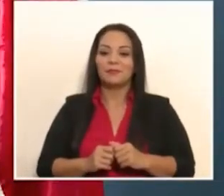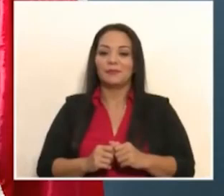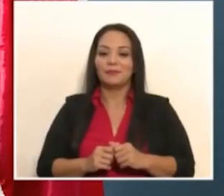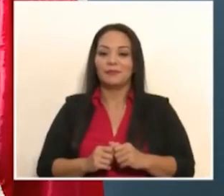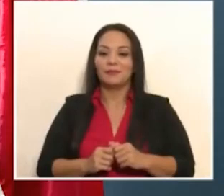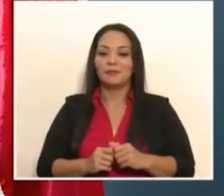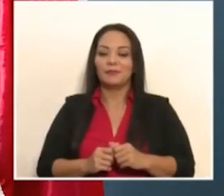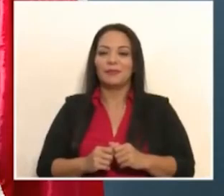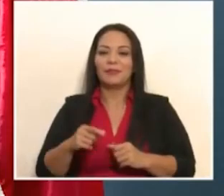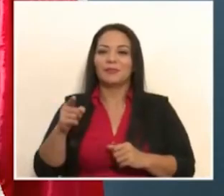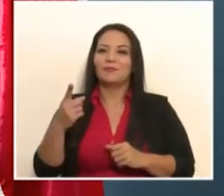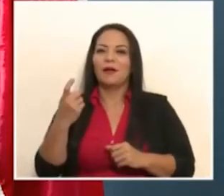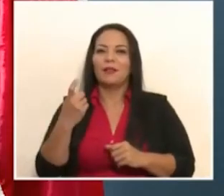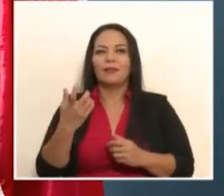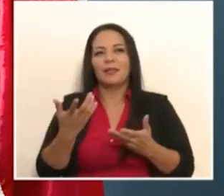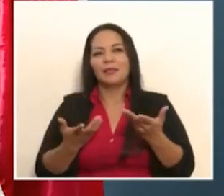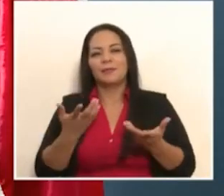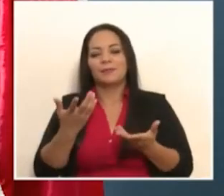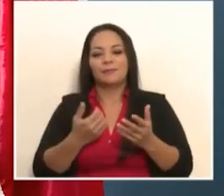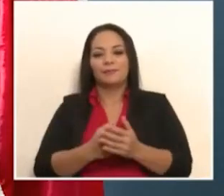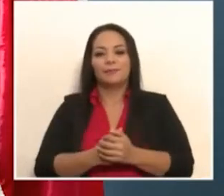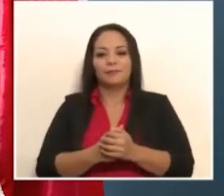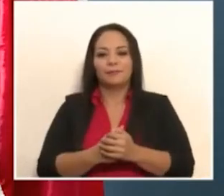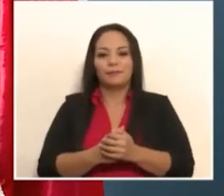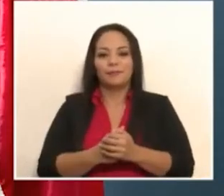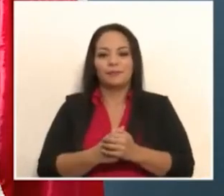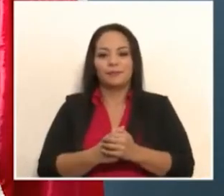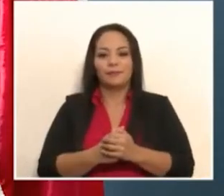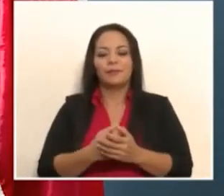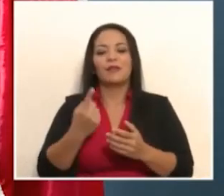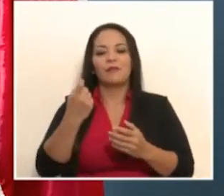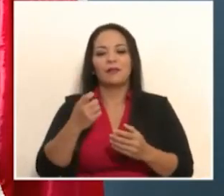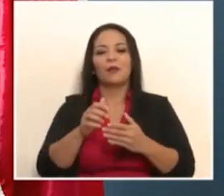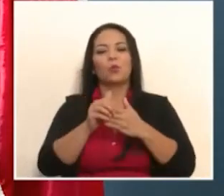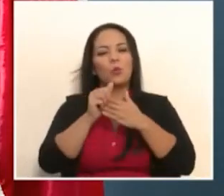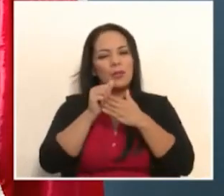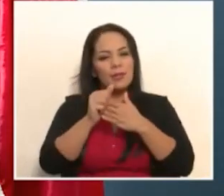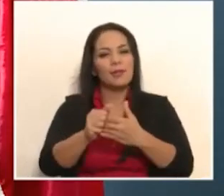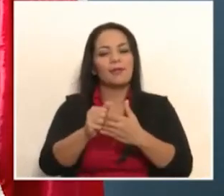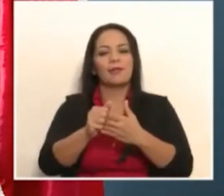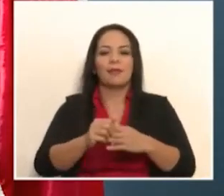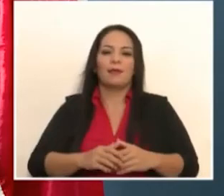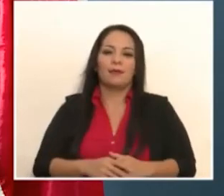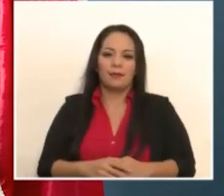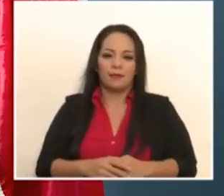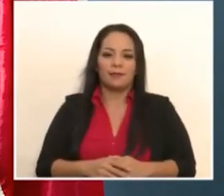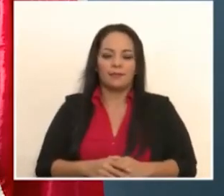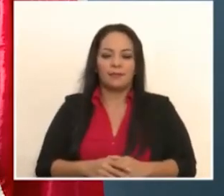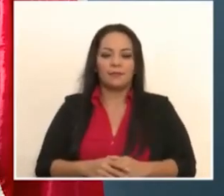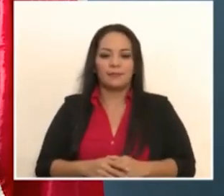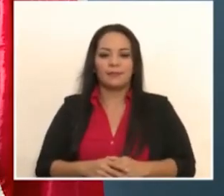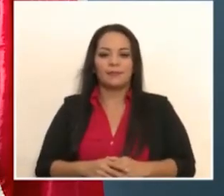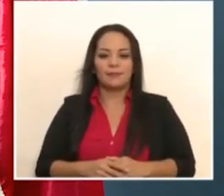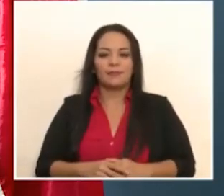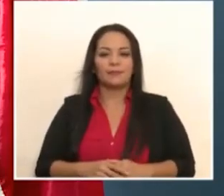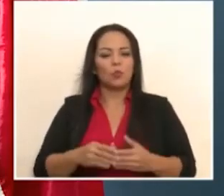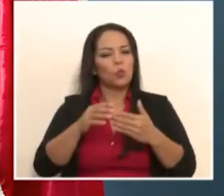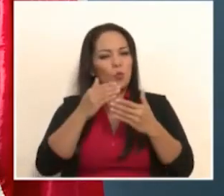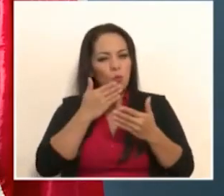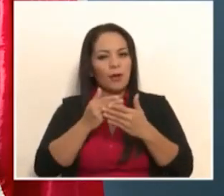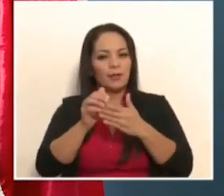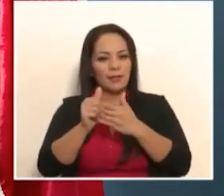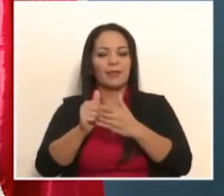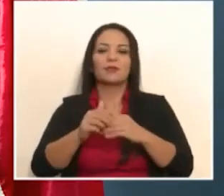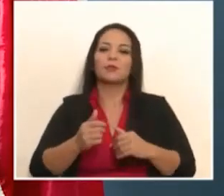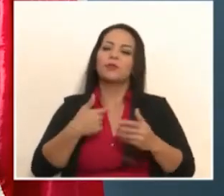un liderazgo muy constructivo. Entonces,